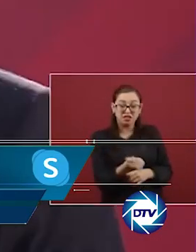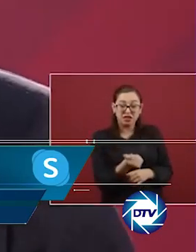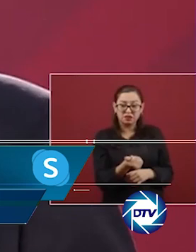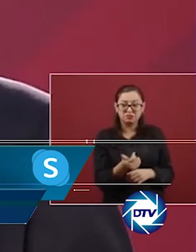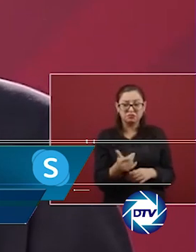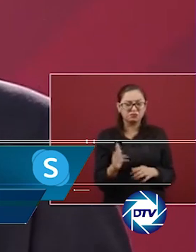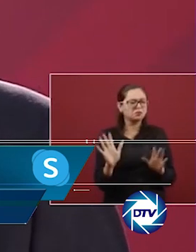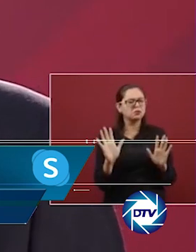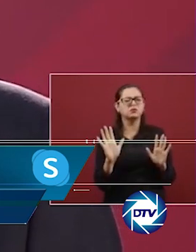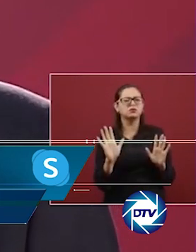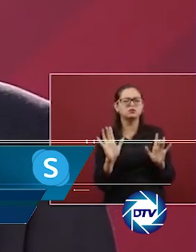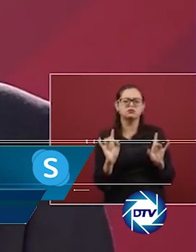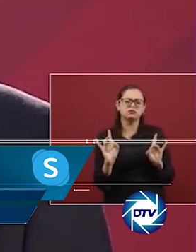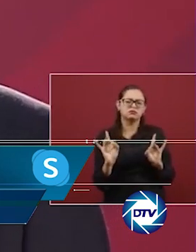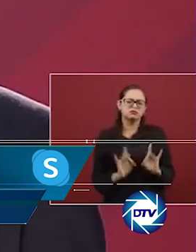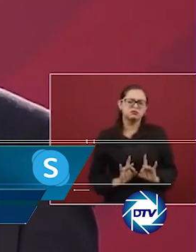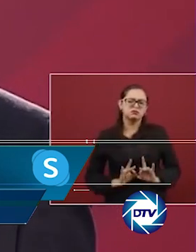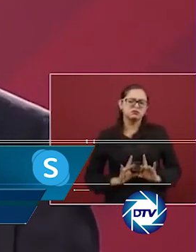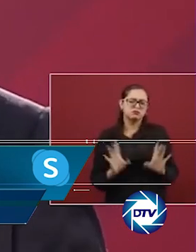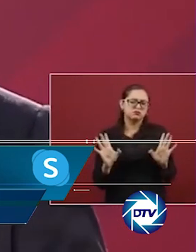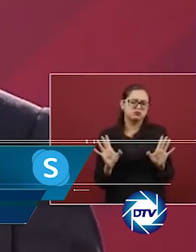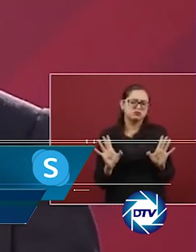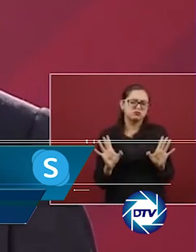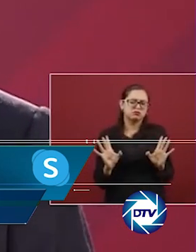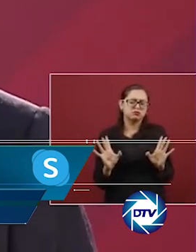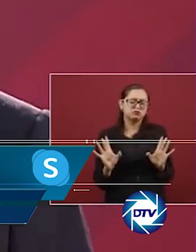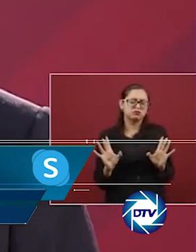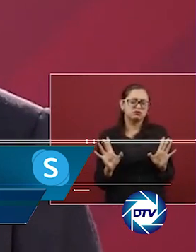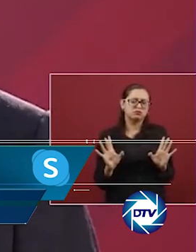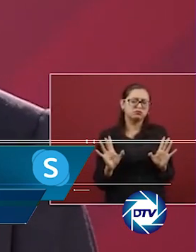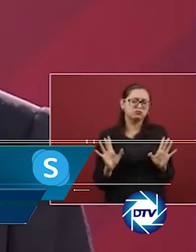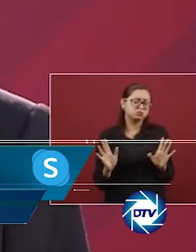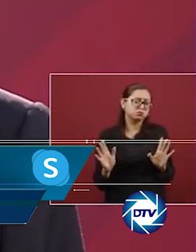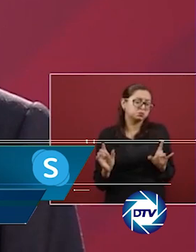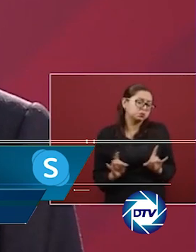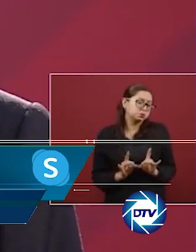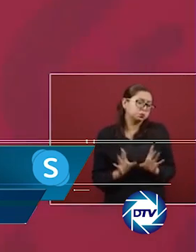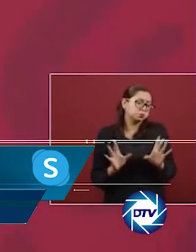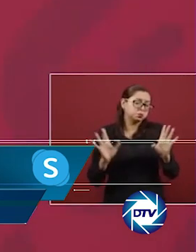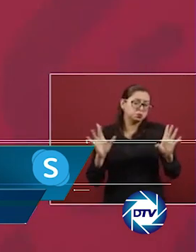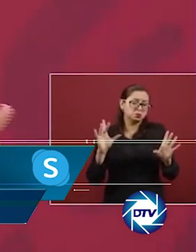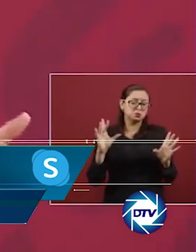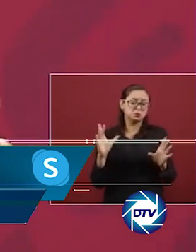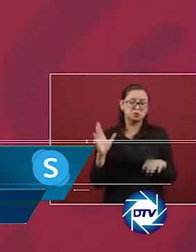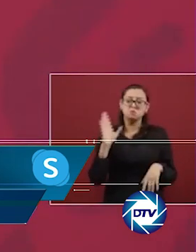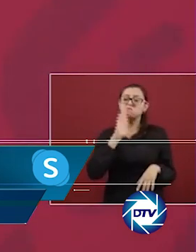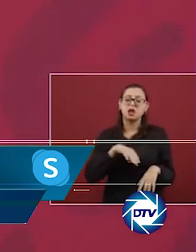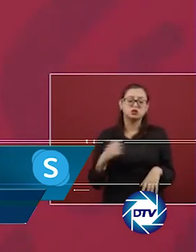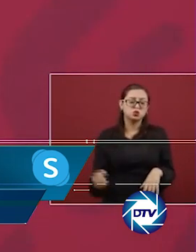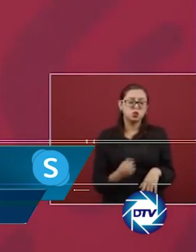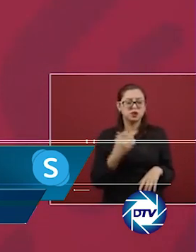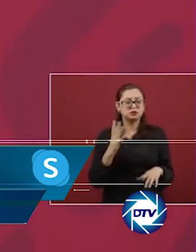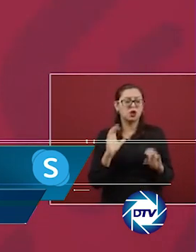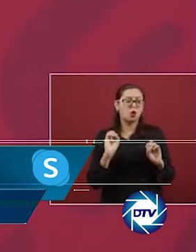Pegelix, los López Obrador tienen vínculos con los narcos y el crimen organizado. Y un ejemplo es su hermano